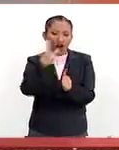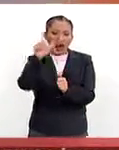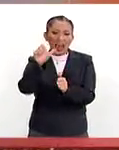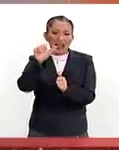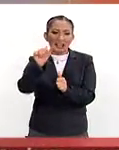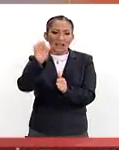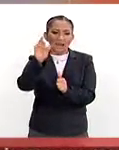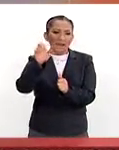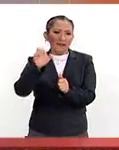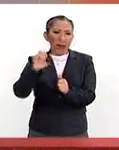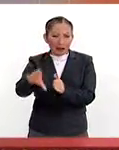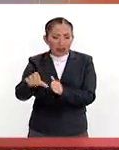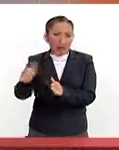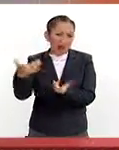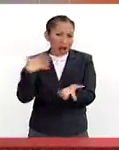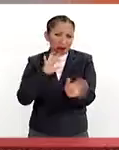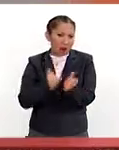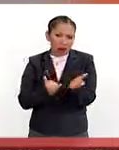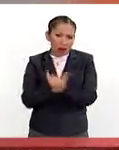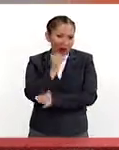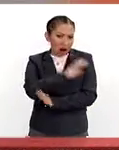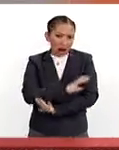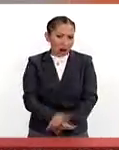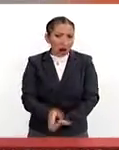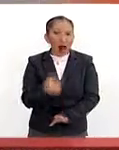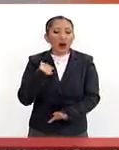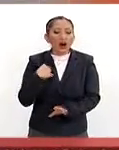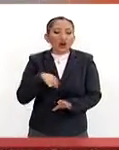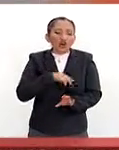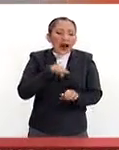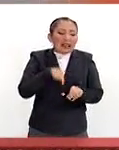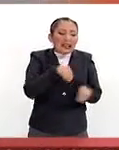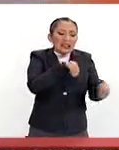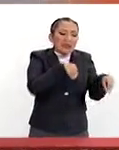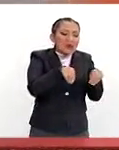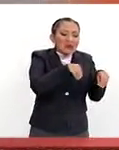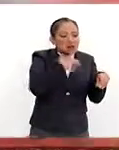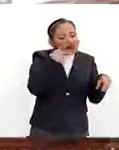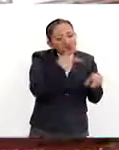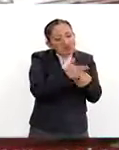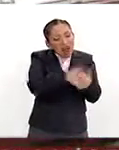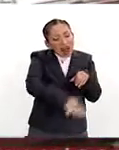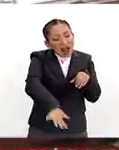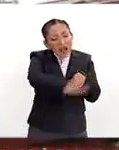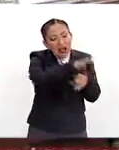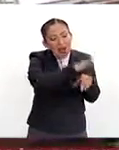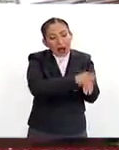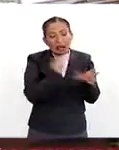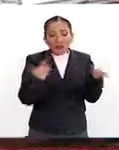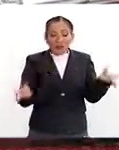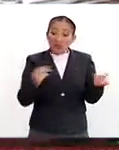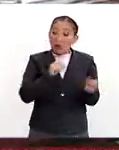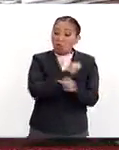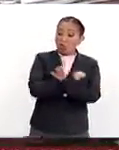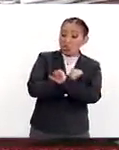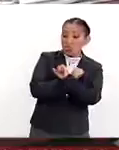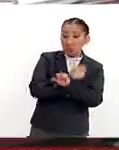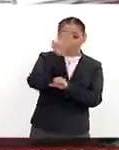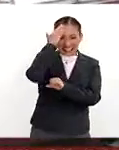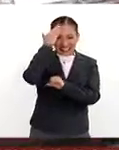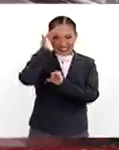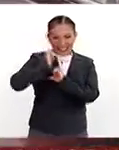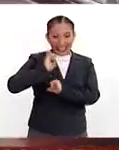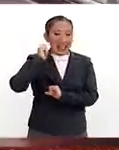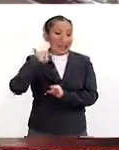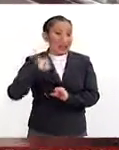FARC, eso es un hecho. Aquí lo que ya está moviéndose es que el sector más radical en Colombia, liderado por